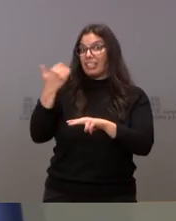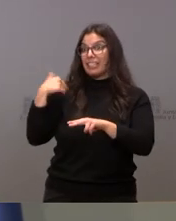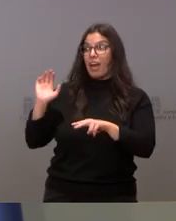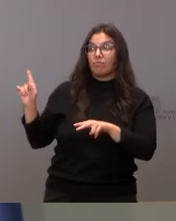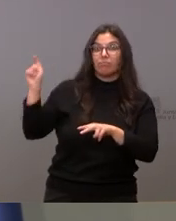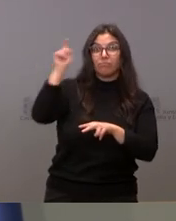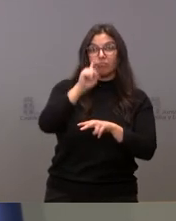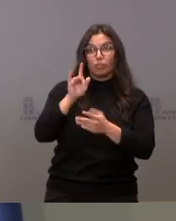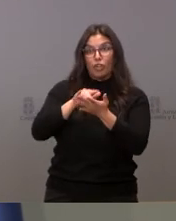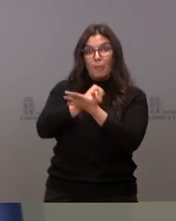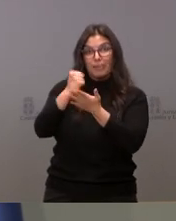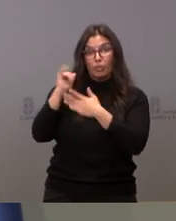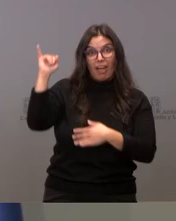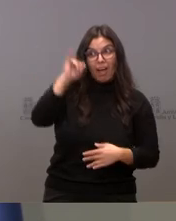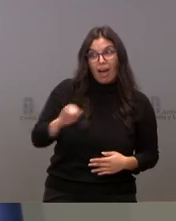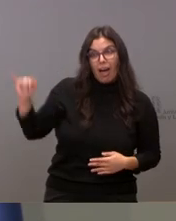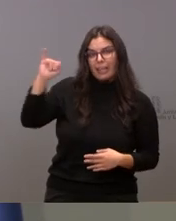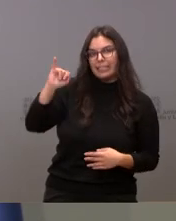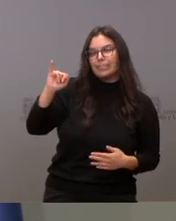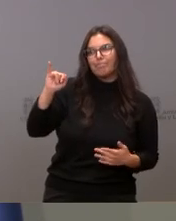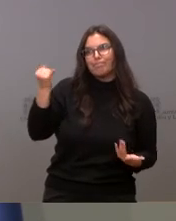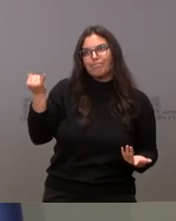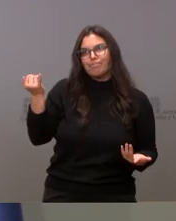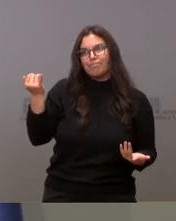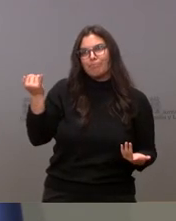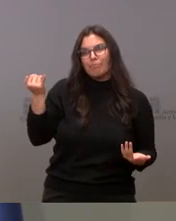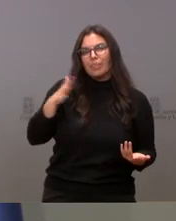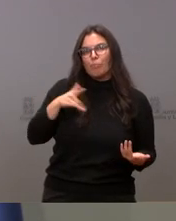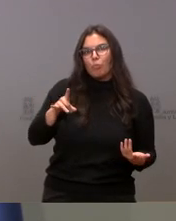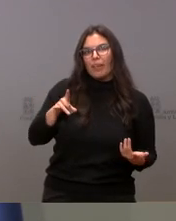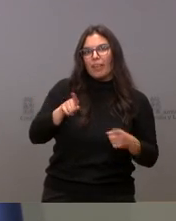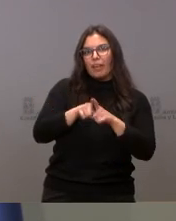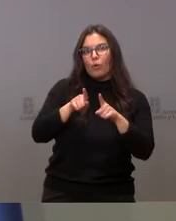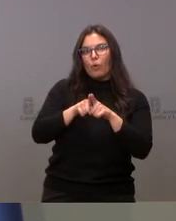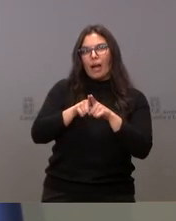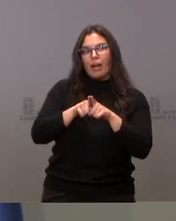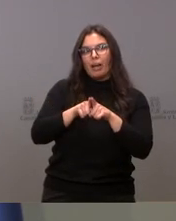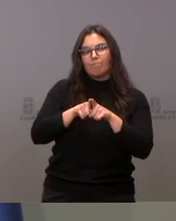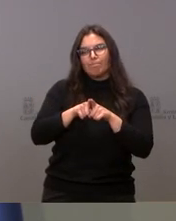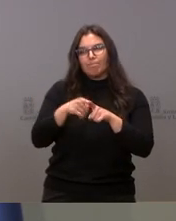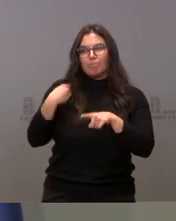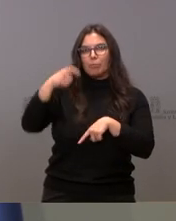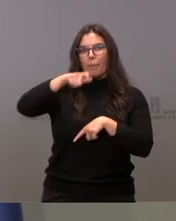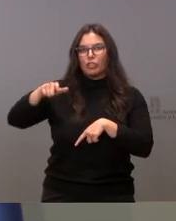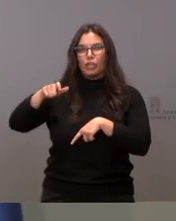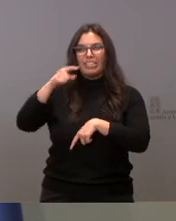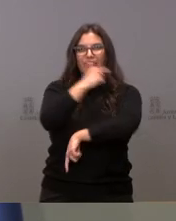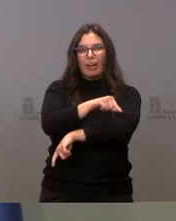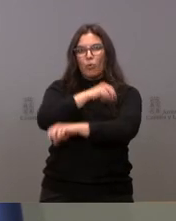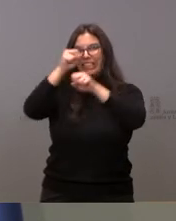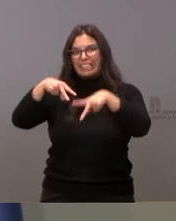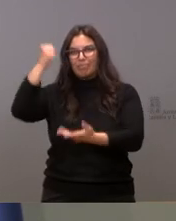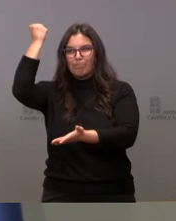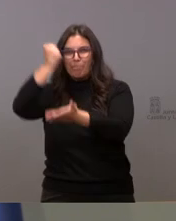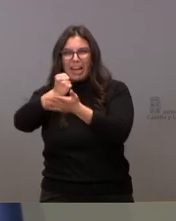y si se puede también de alguna manera dificultar la vacunación o estigmatizar la vacunación. Hay una serie de consideraciones en ese